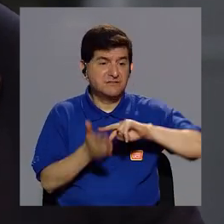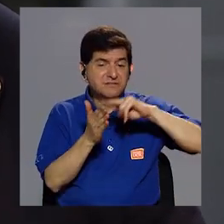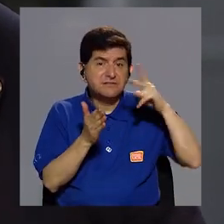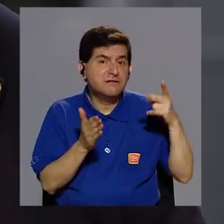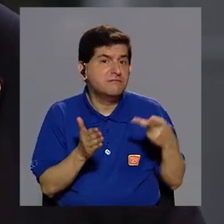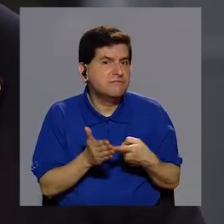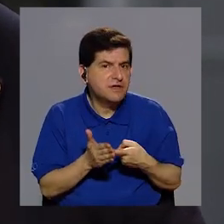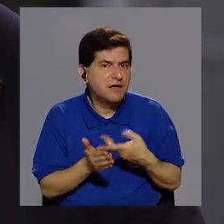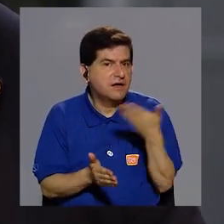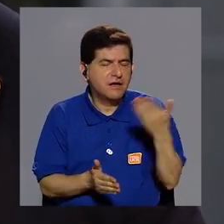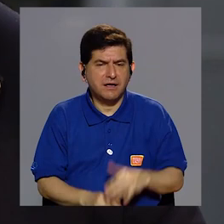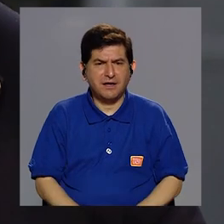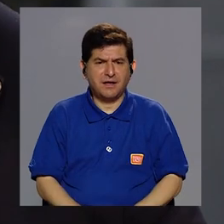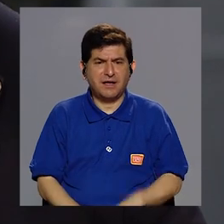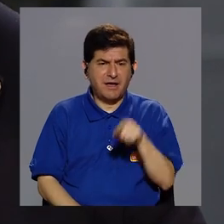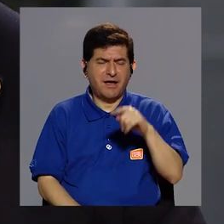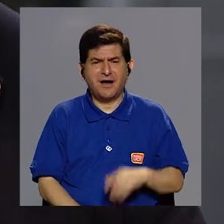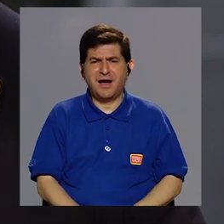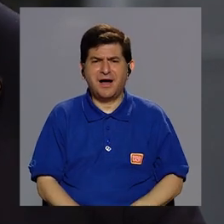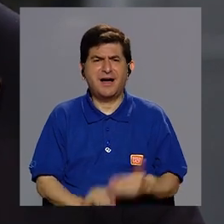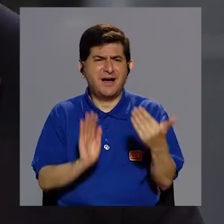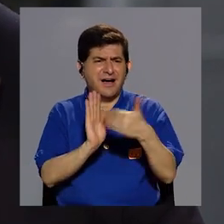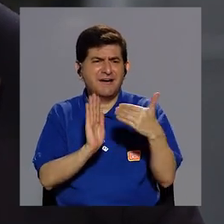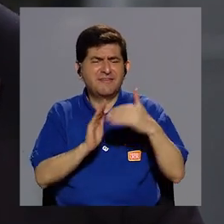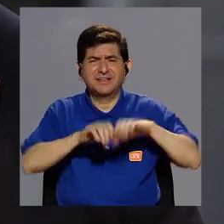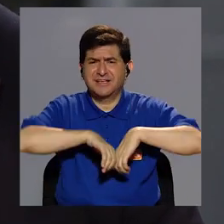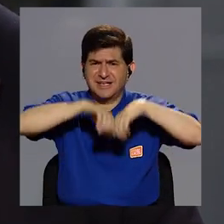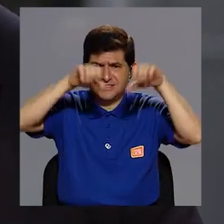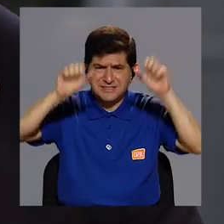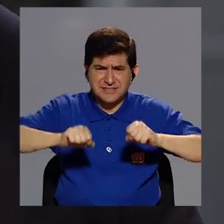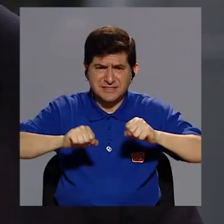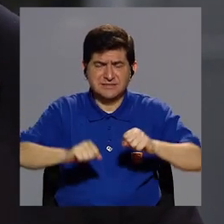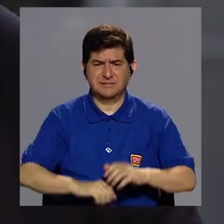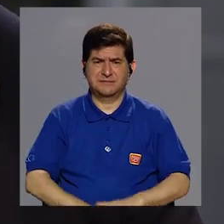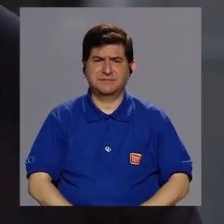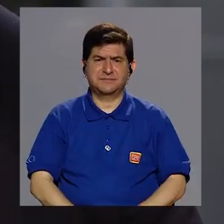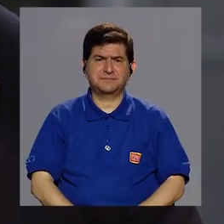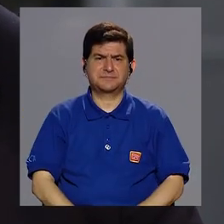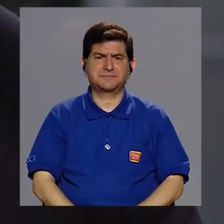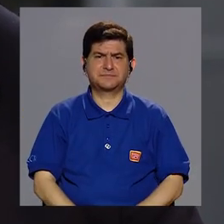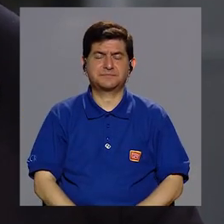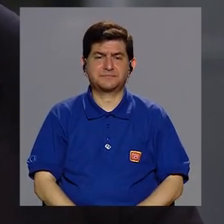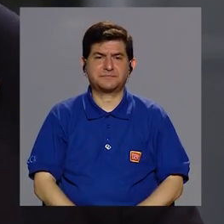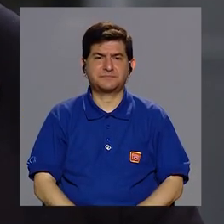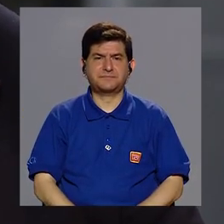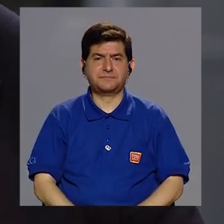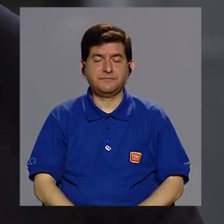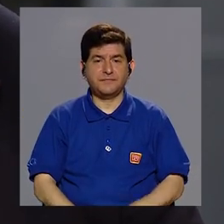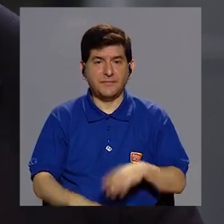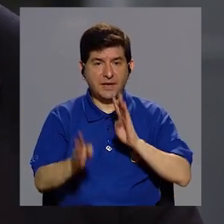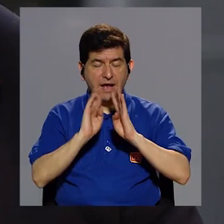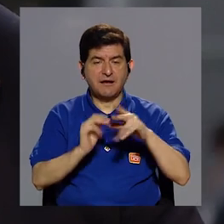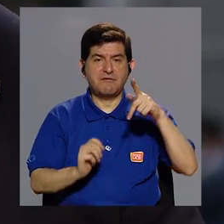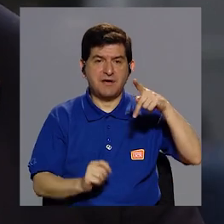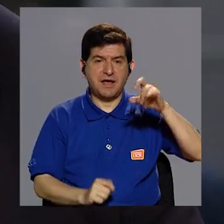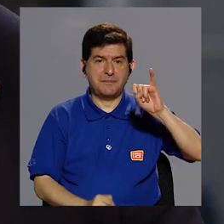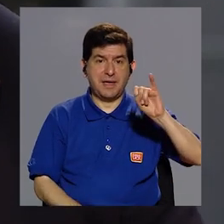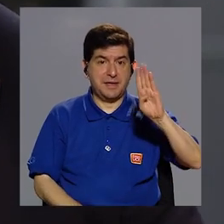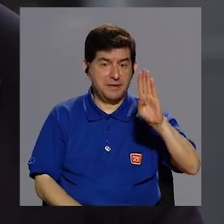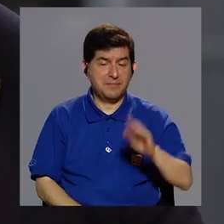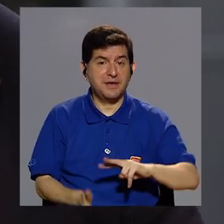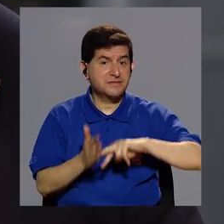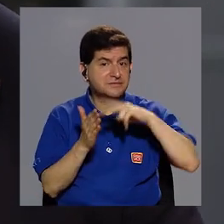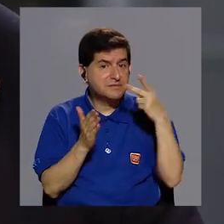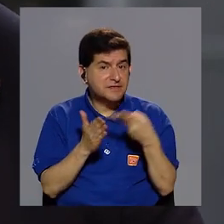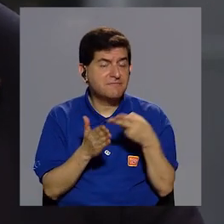ocasionando una desestabilización de sus sistemas. Y cuando hablamos del producto interno